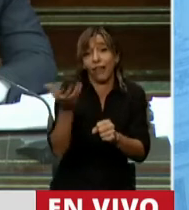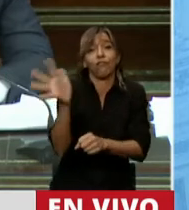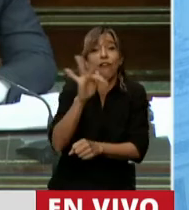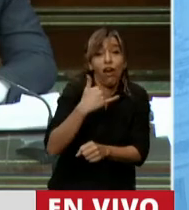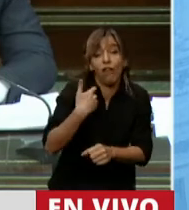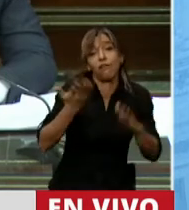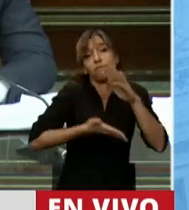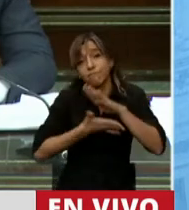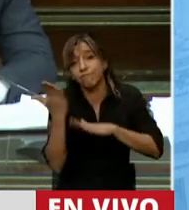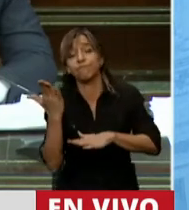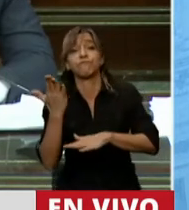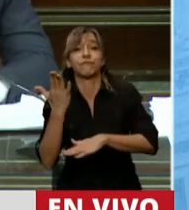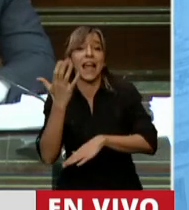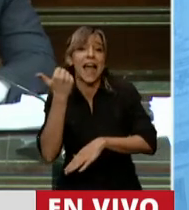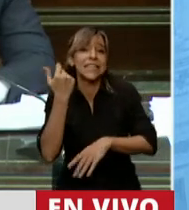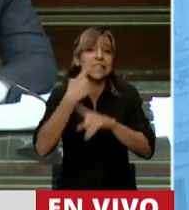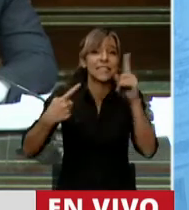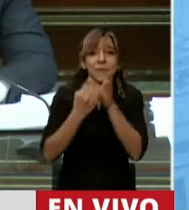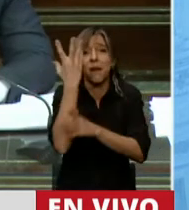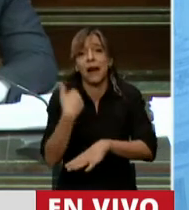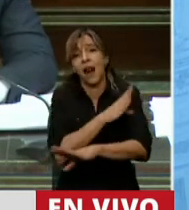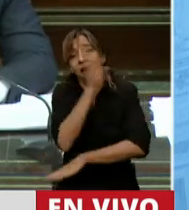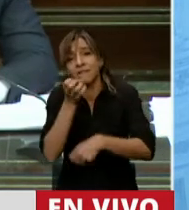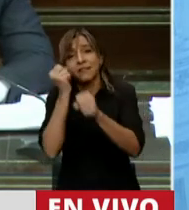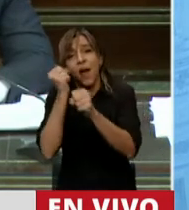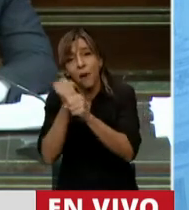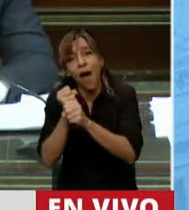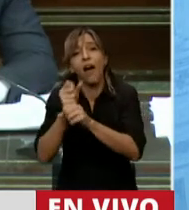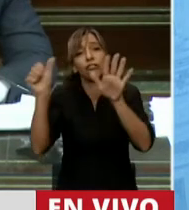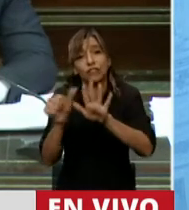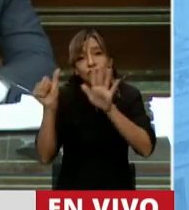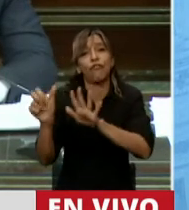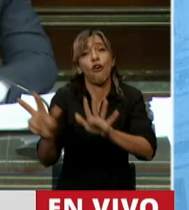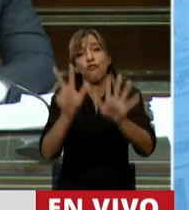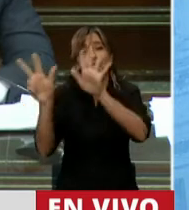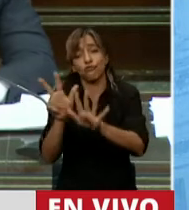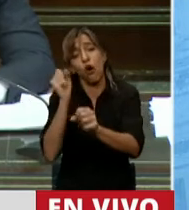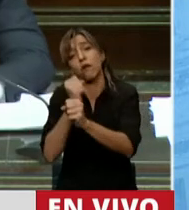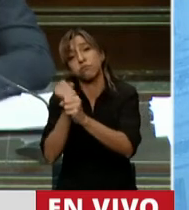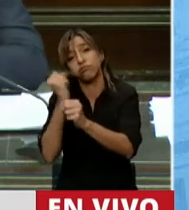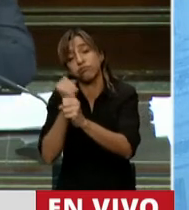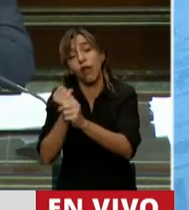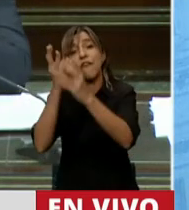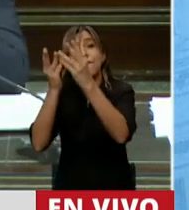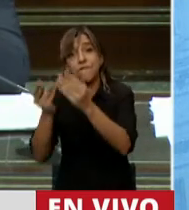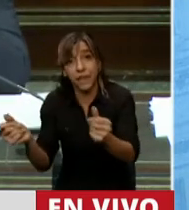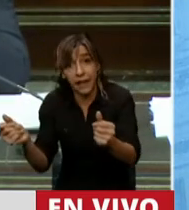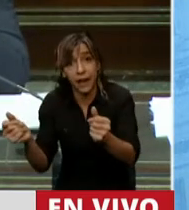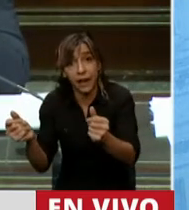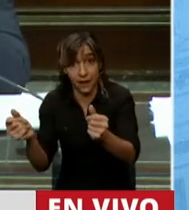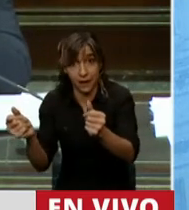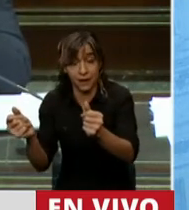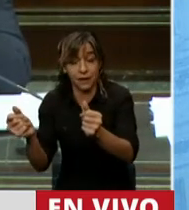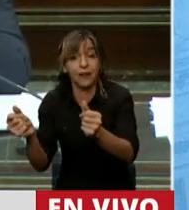mañana, transcurren 6, 7, 8 o 12 horas de trabajo y cuando termina la jornada automáticamente se transforman